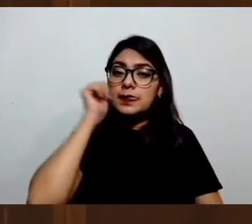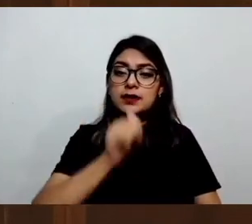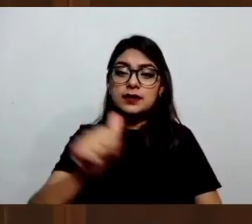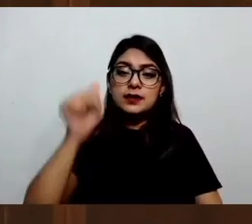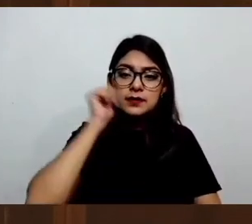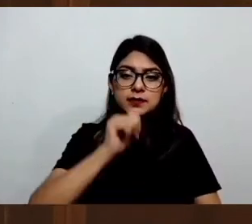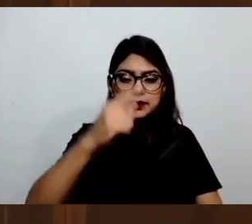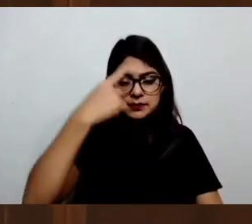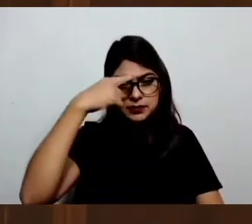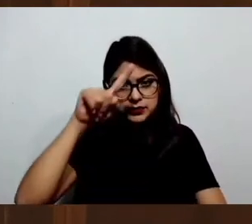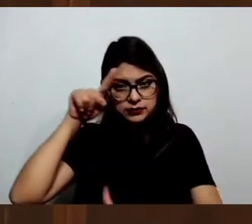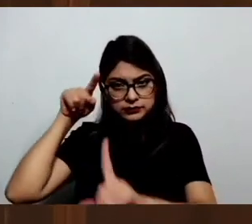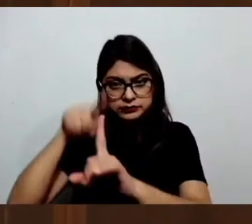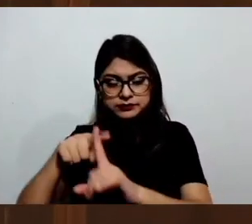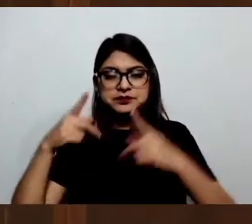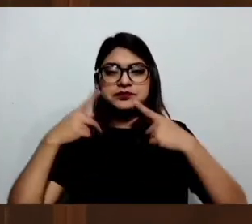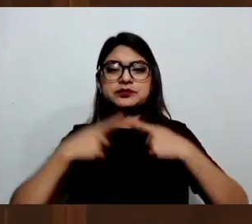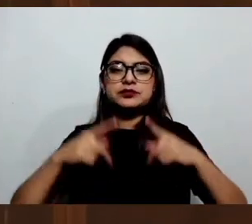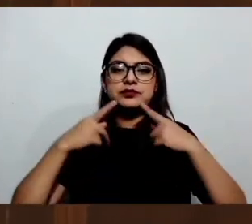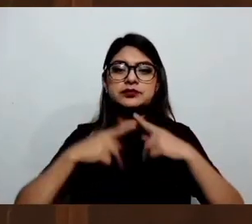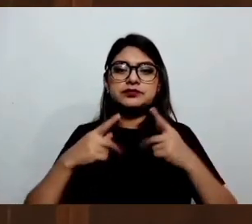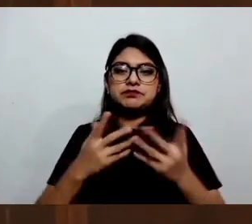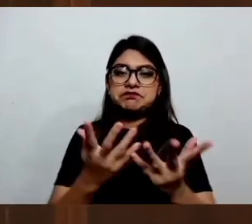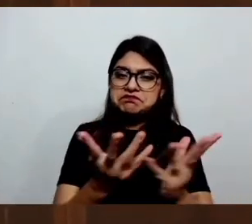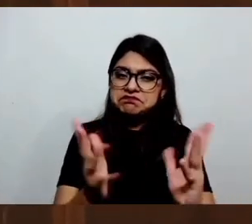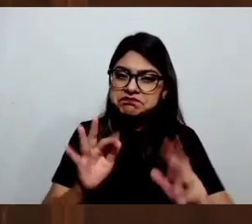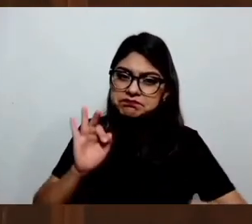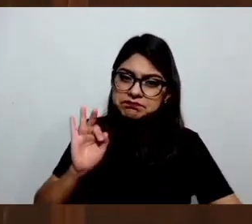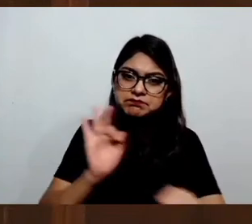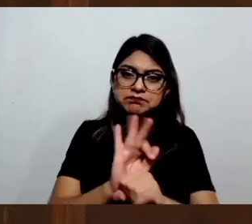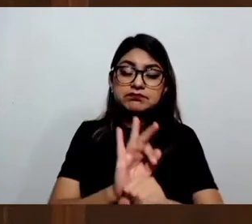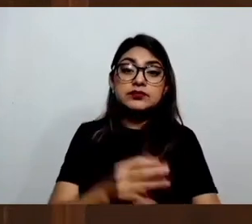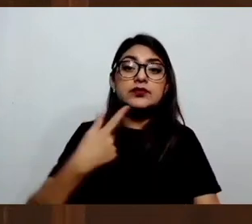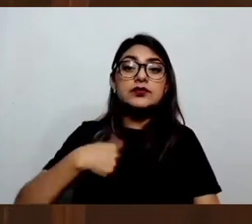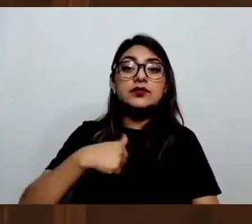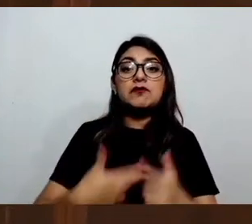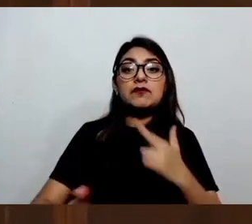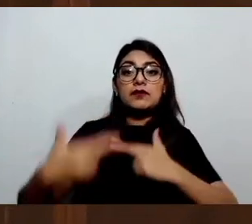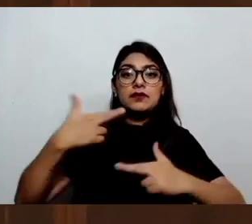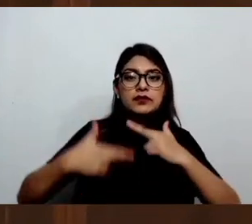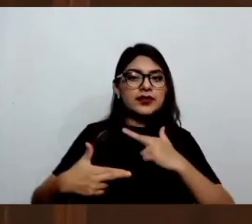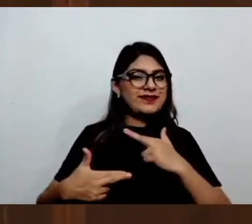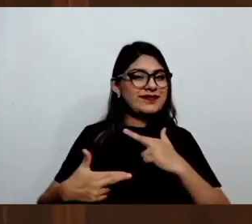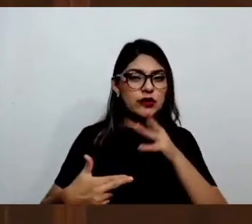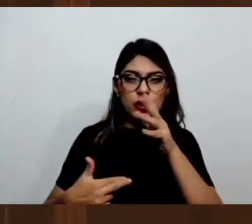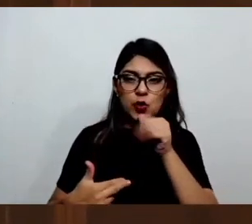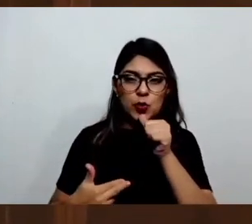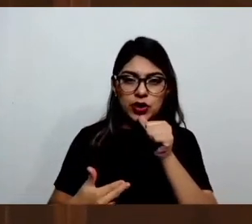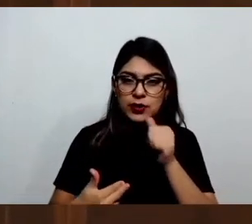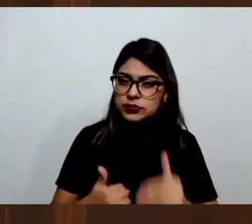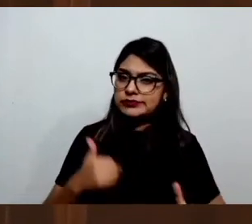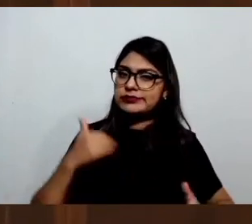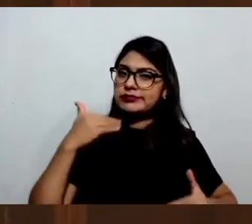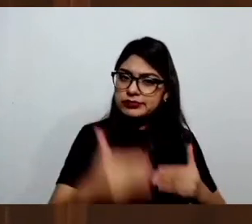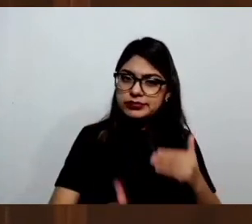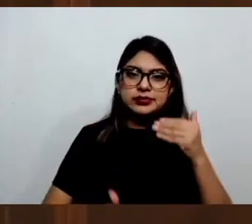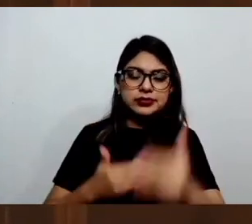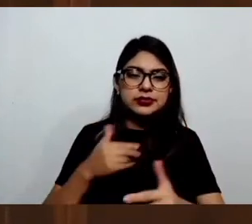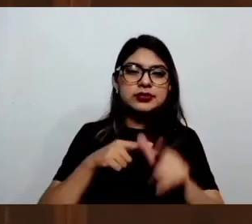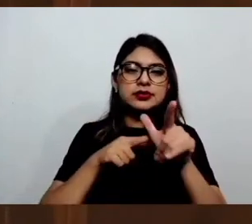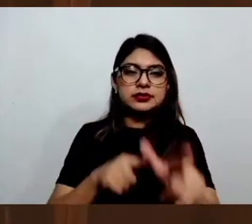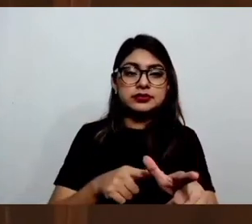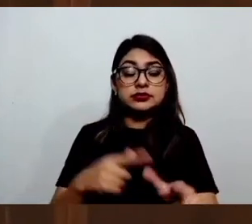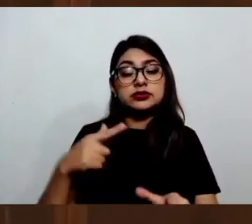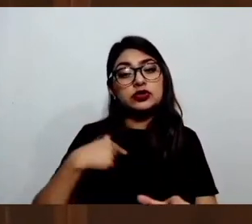población. No podemos permitirnos un retroceso. Afortunadamente, con esto concluyo, compañeras y